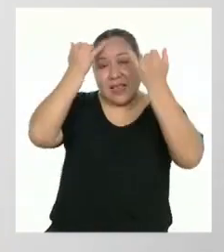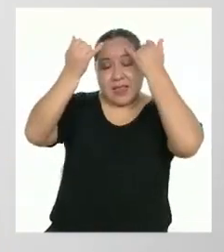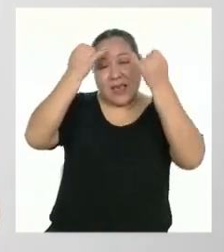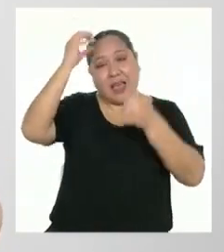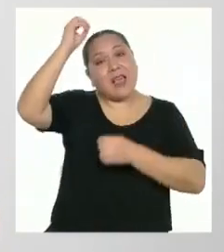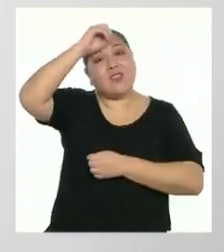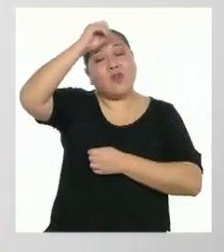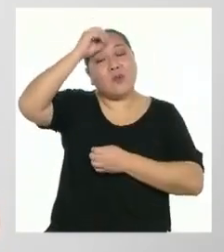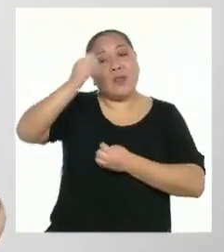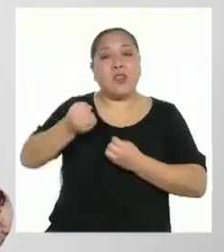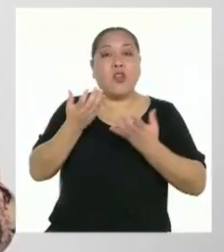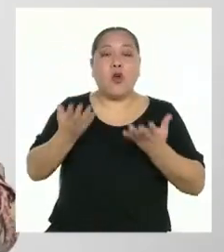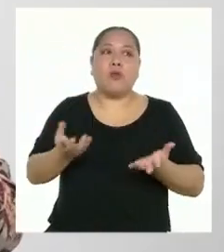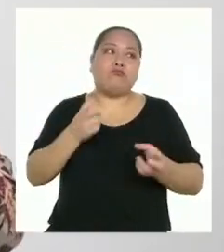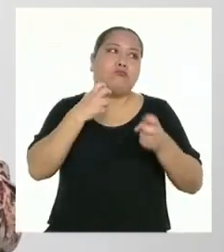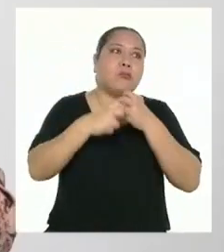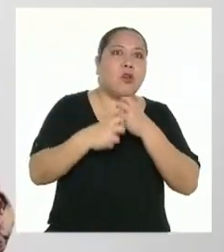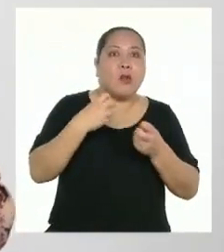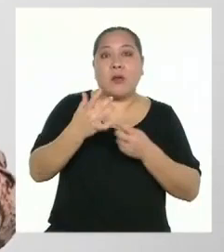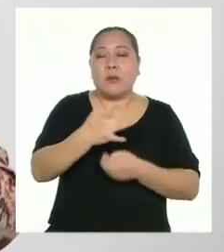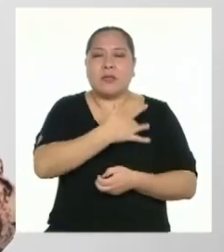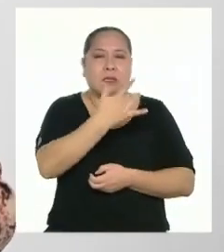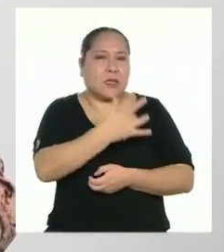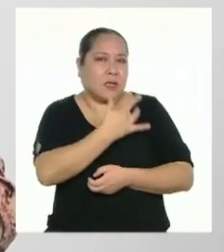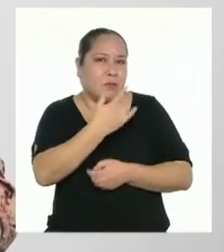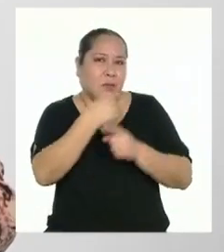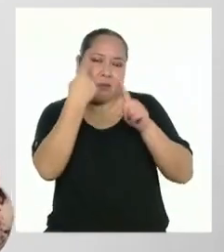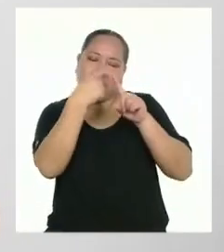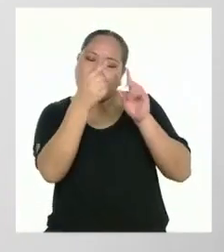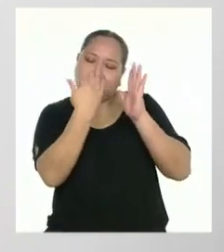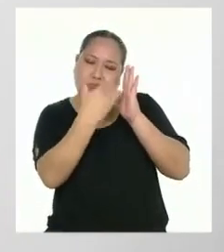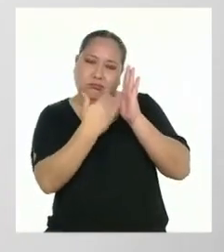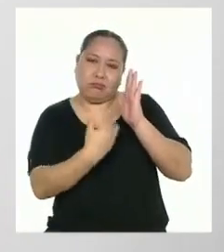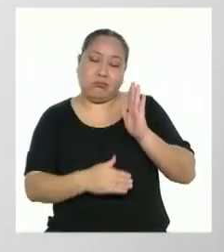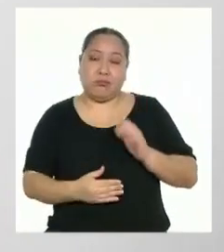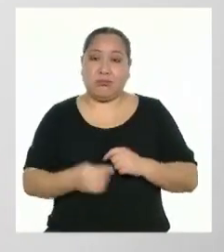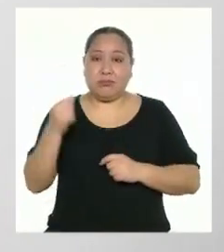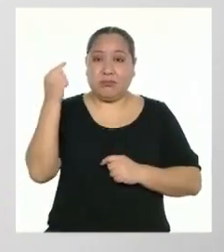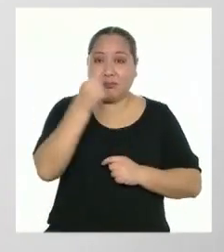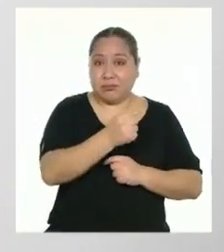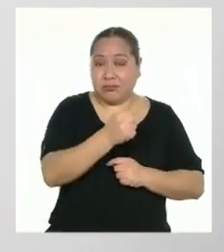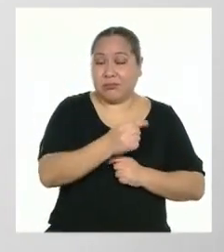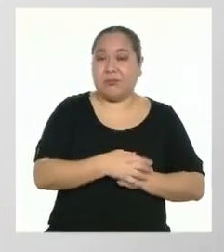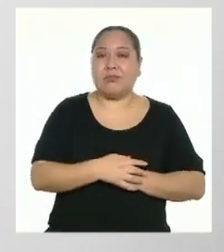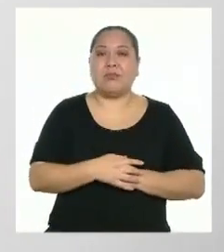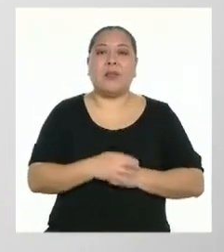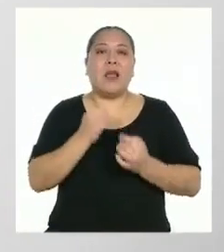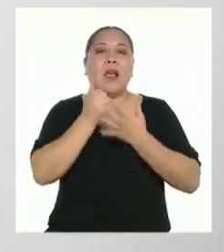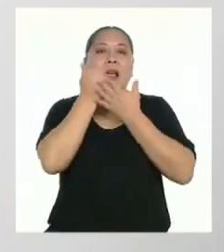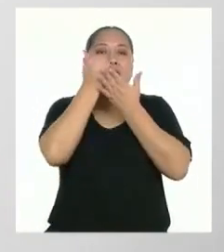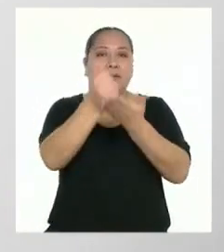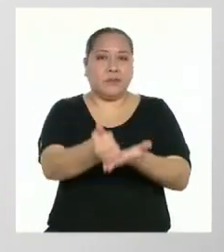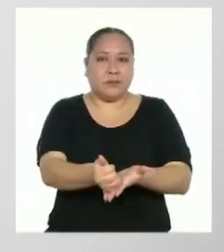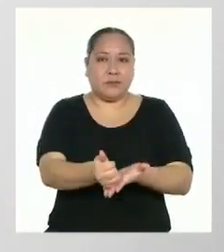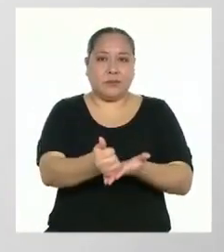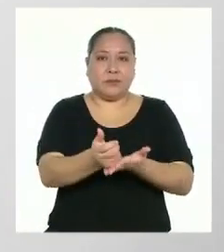ideas, opiniones, problemas, sentimientos, etc. Por lo tanto, su utilidad